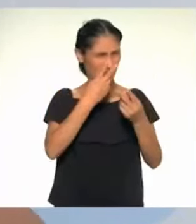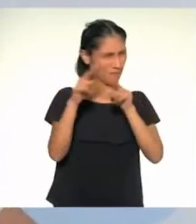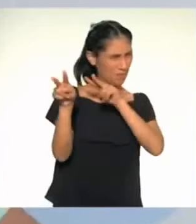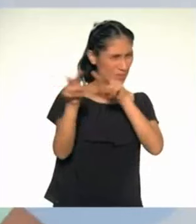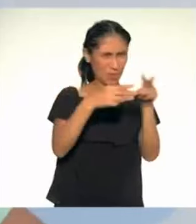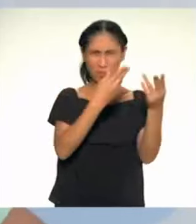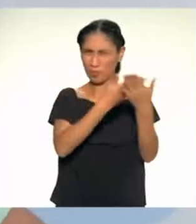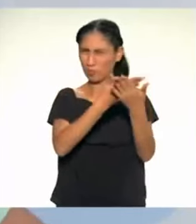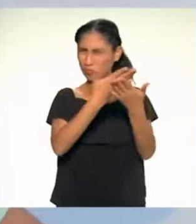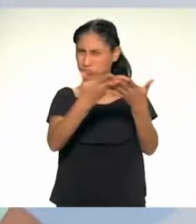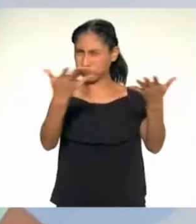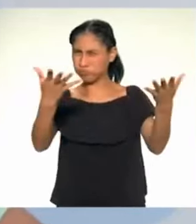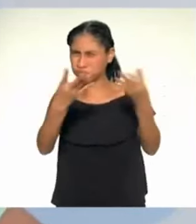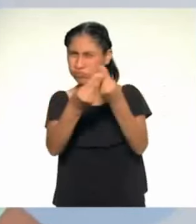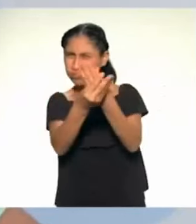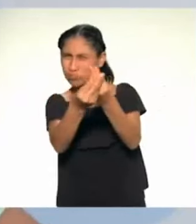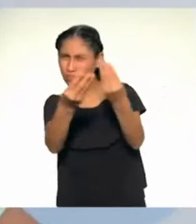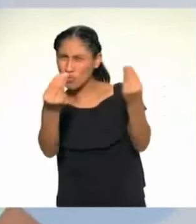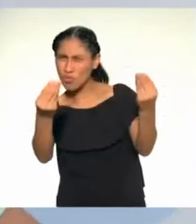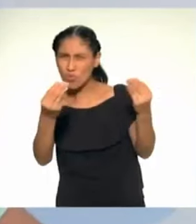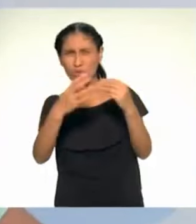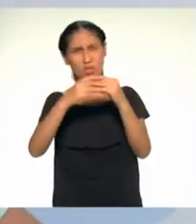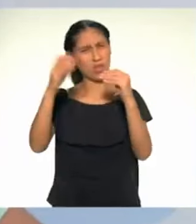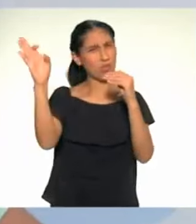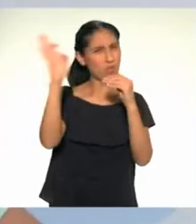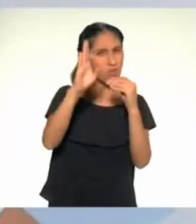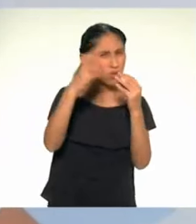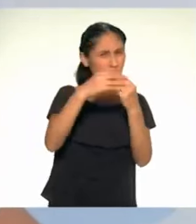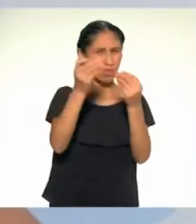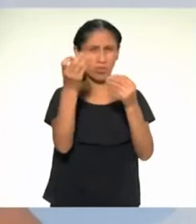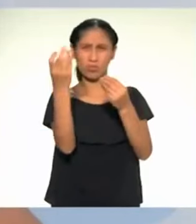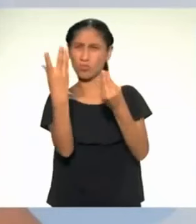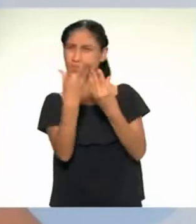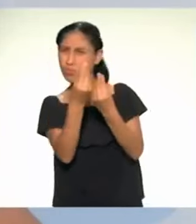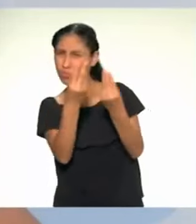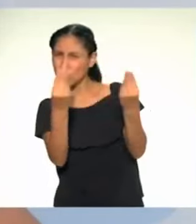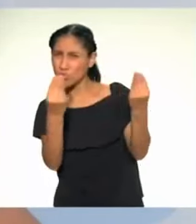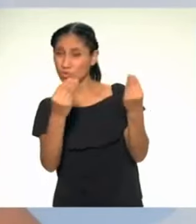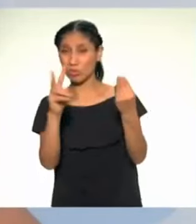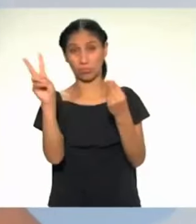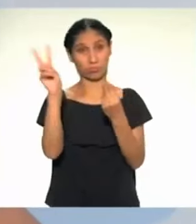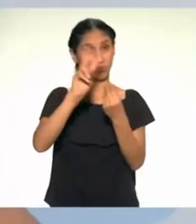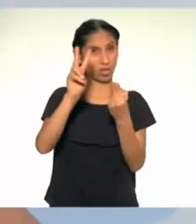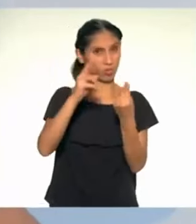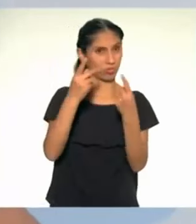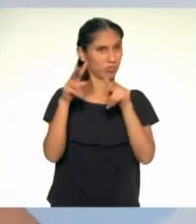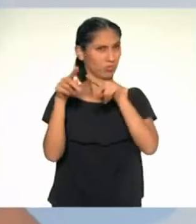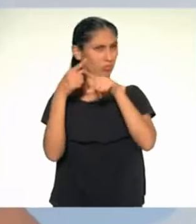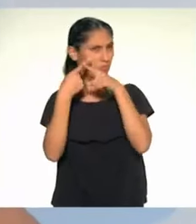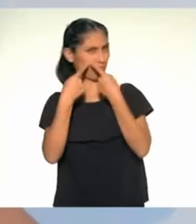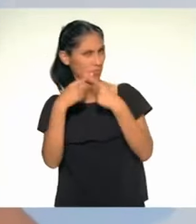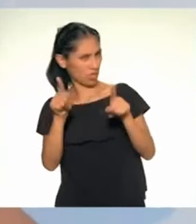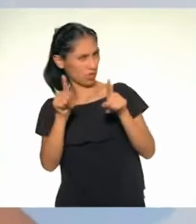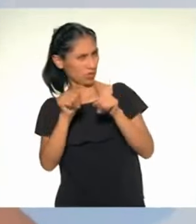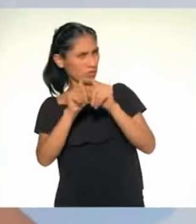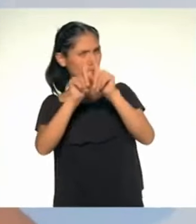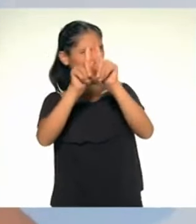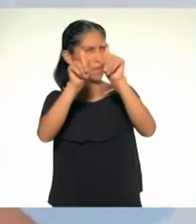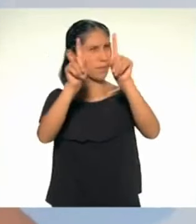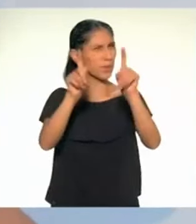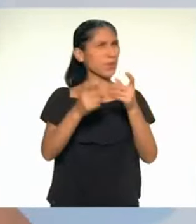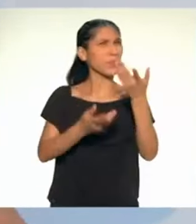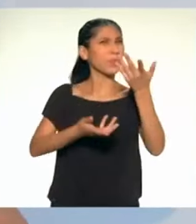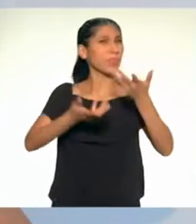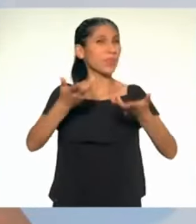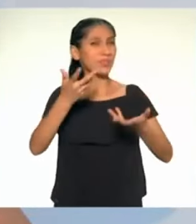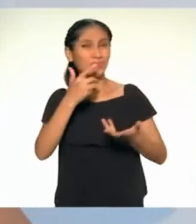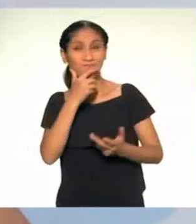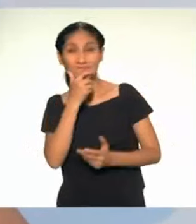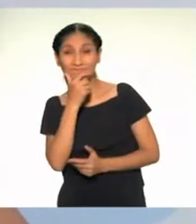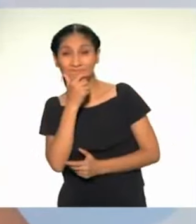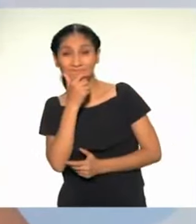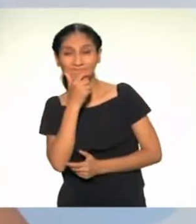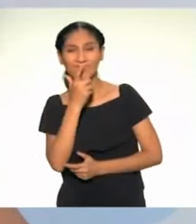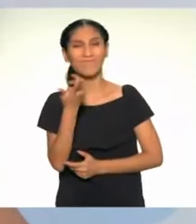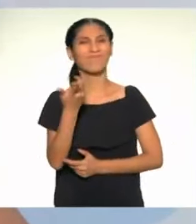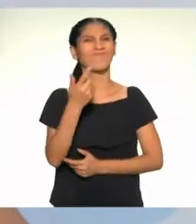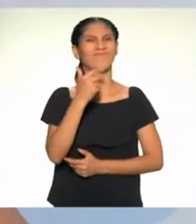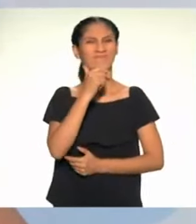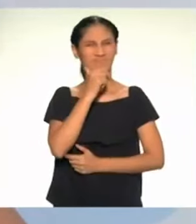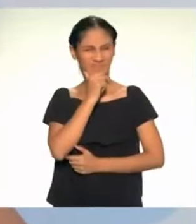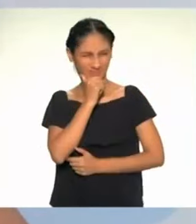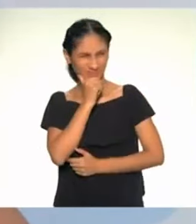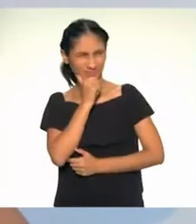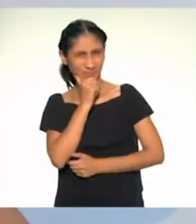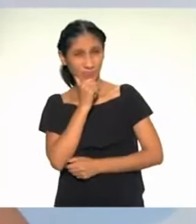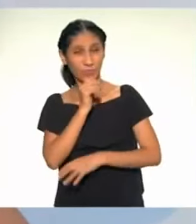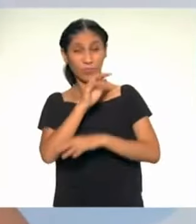puede ser aprovechada en ciertas actividades económicas. Pero, la pregunta del millón es... ¿Cómo se puede